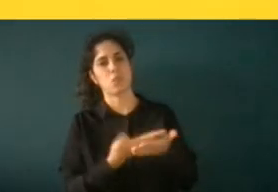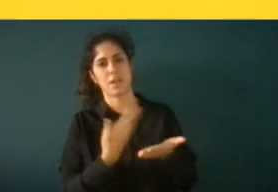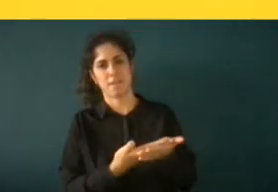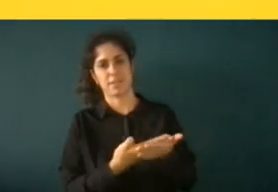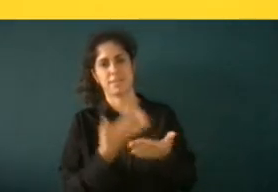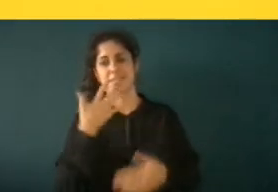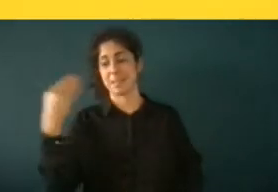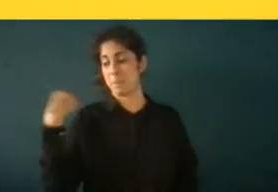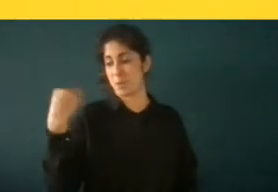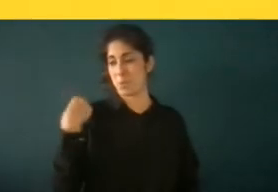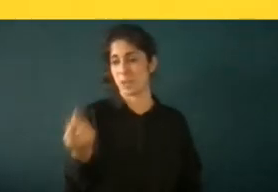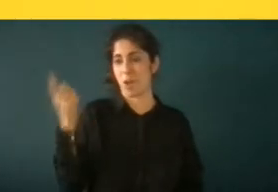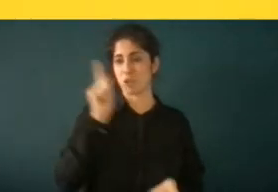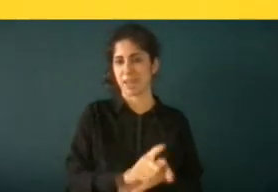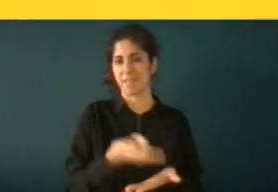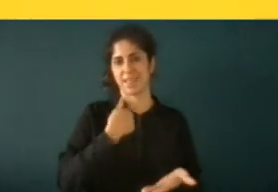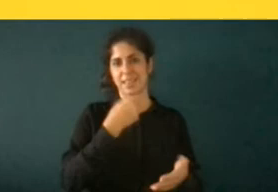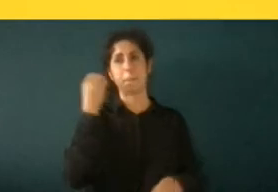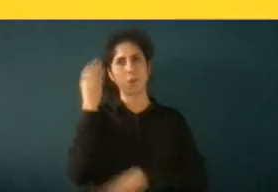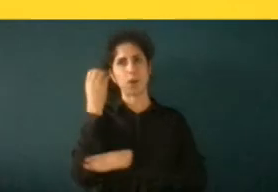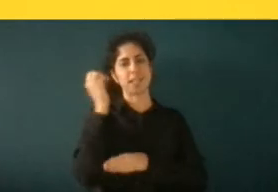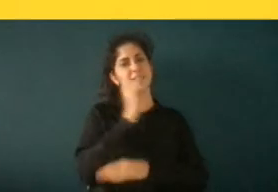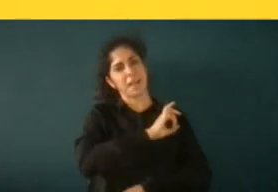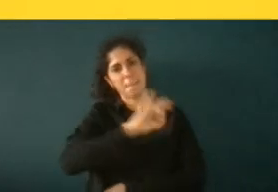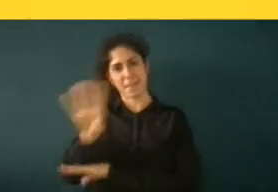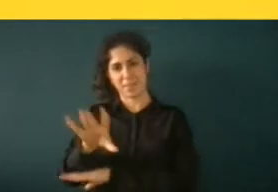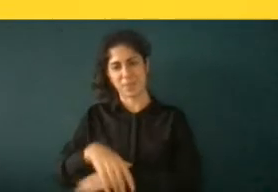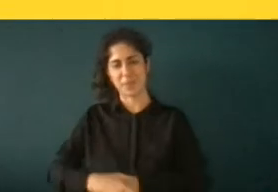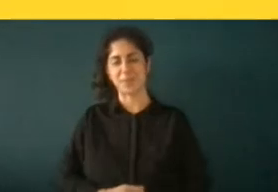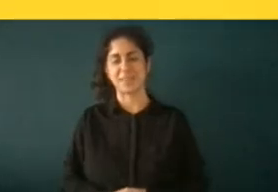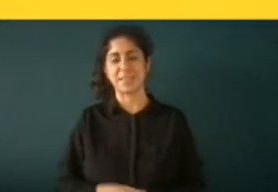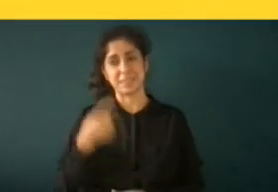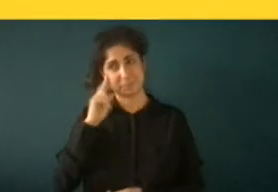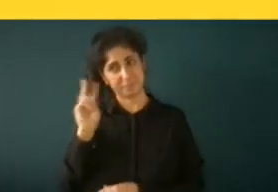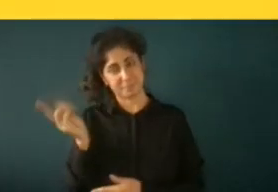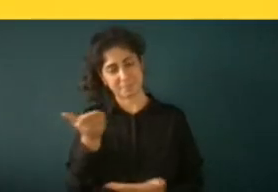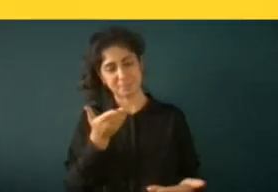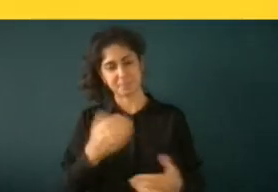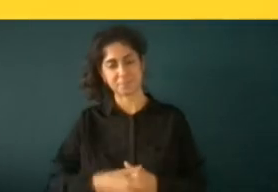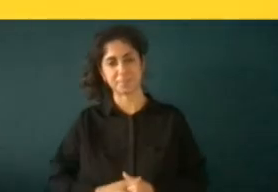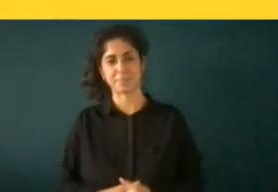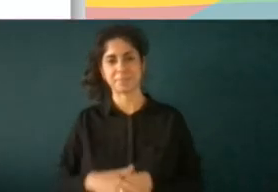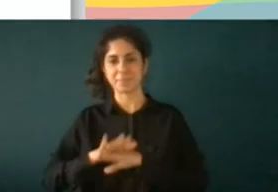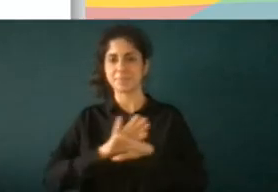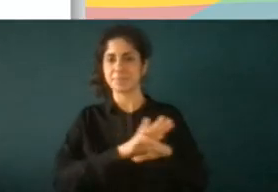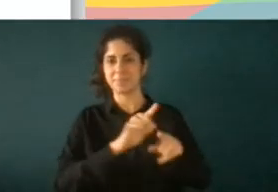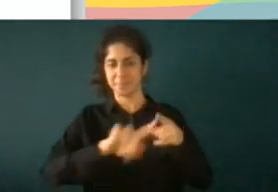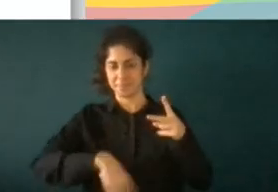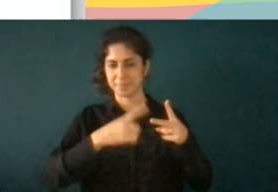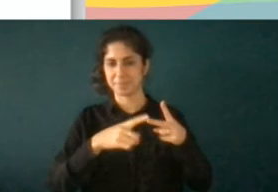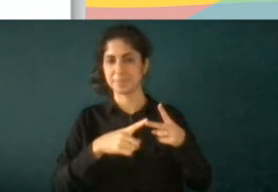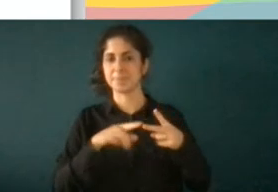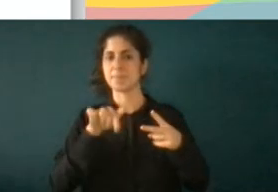remitiré a la ponencia digo mira mira la ponencia por otro lado esto es un tema que no